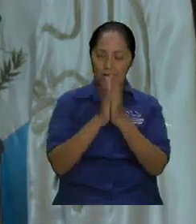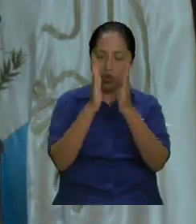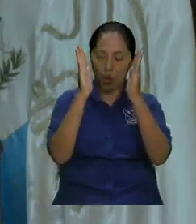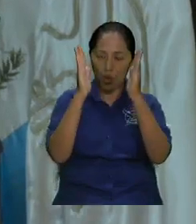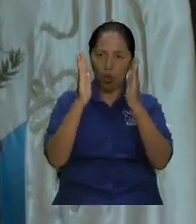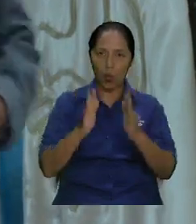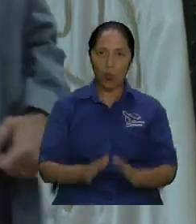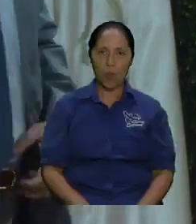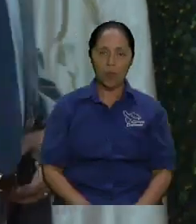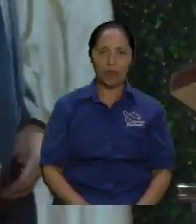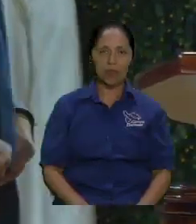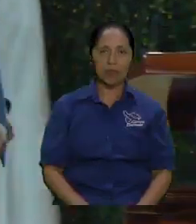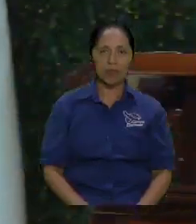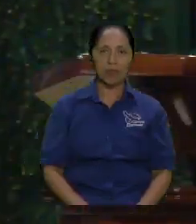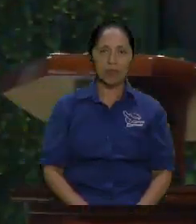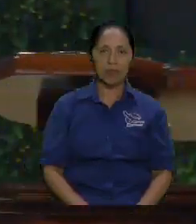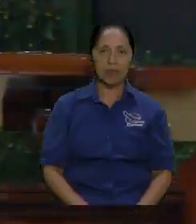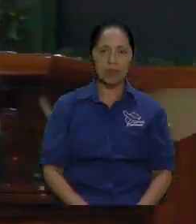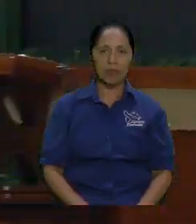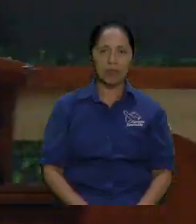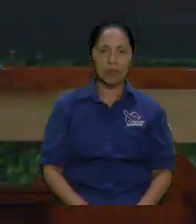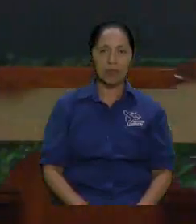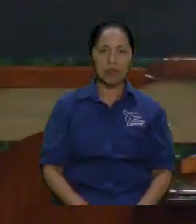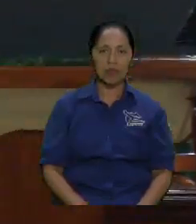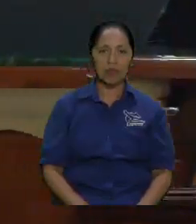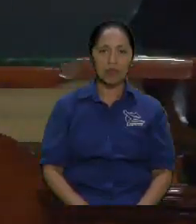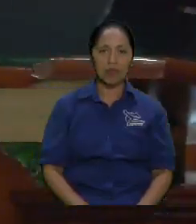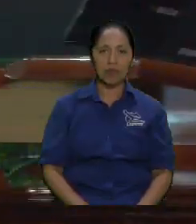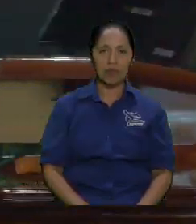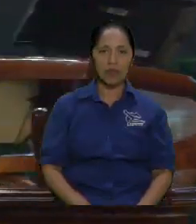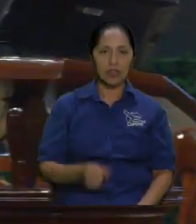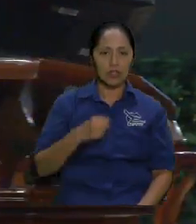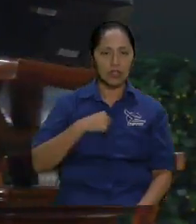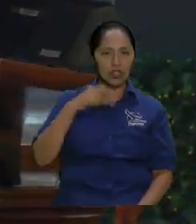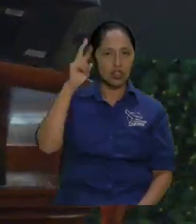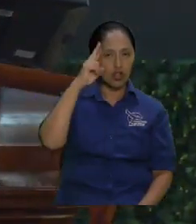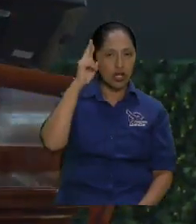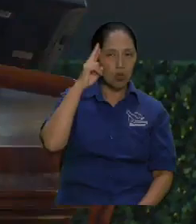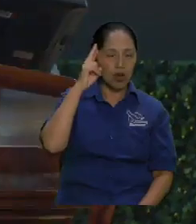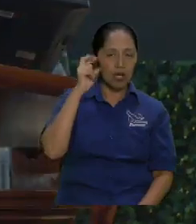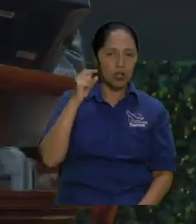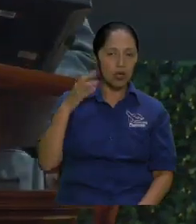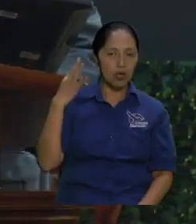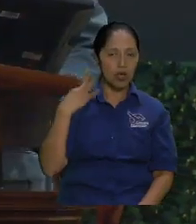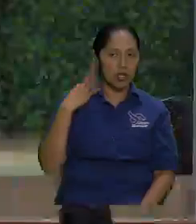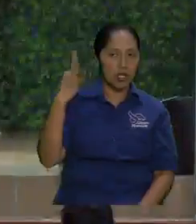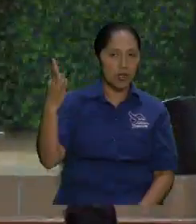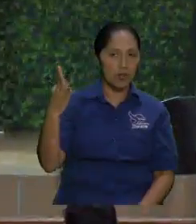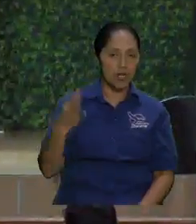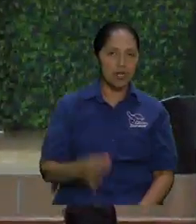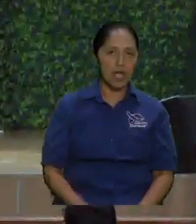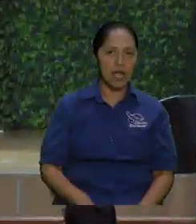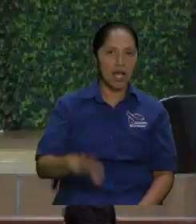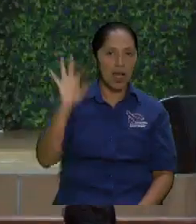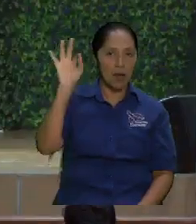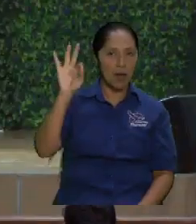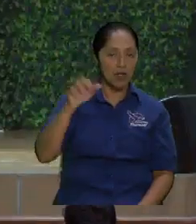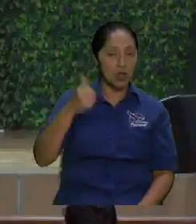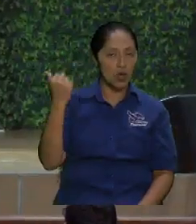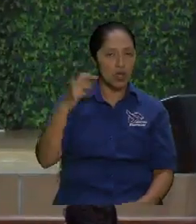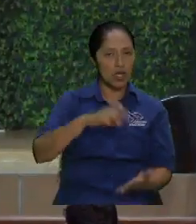pero para fundarlo voy a el primer día invité a un pastor que venía de otro país y un grupo